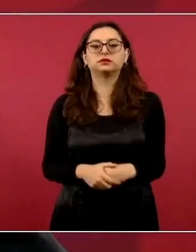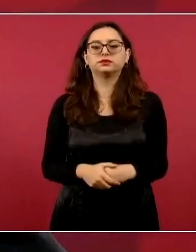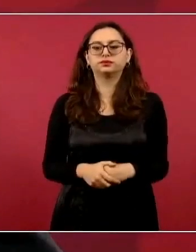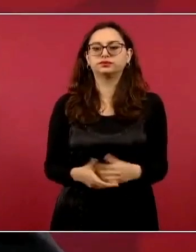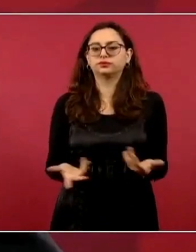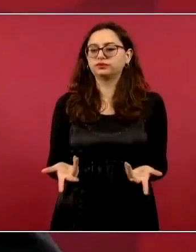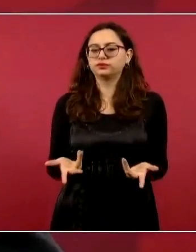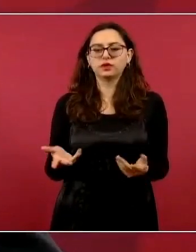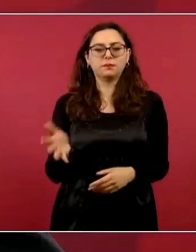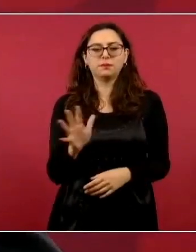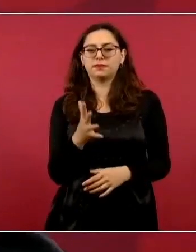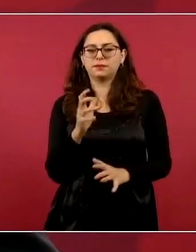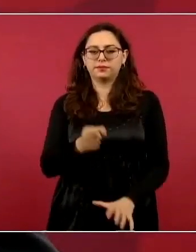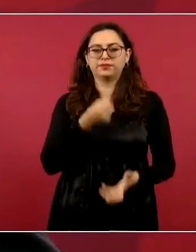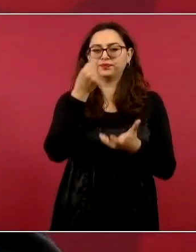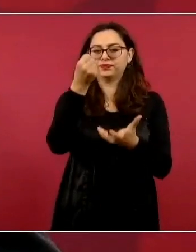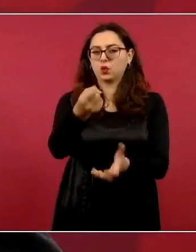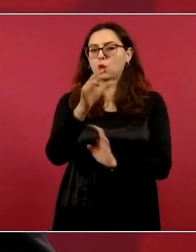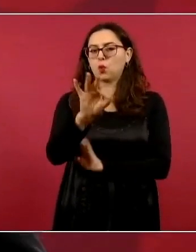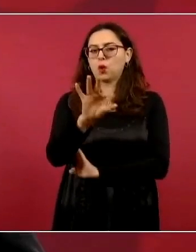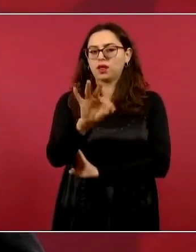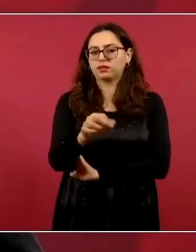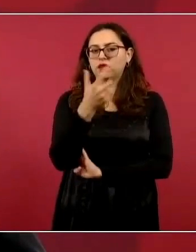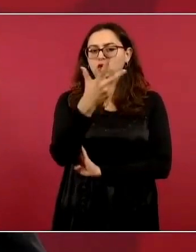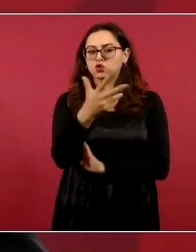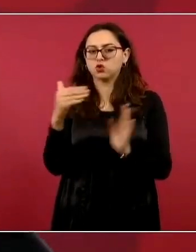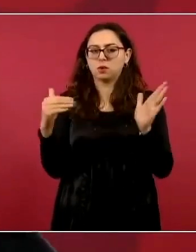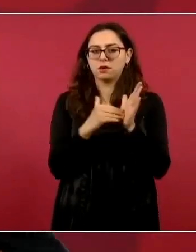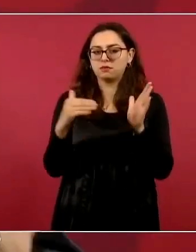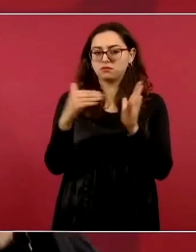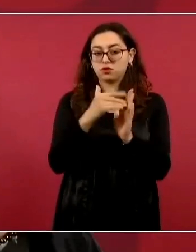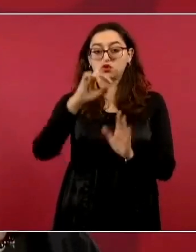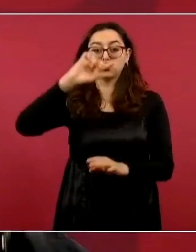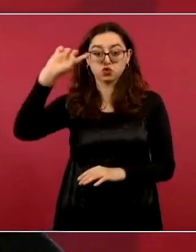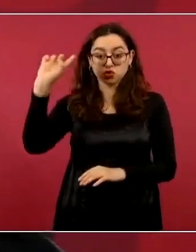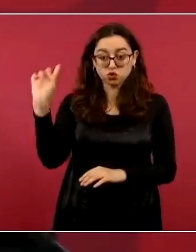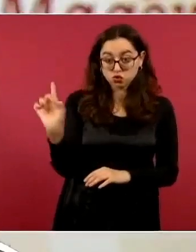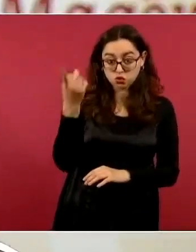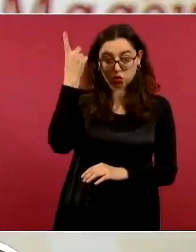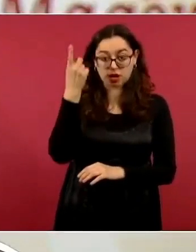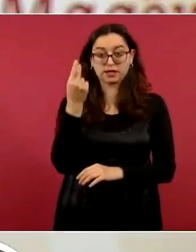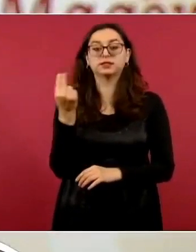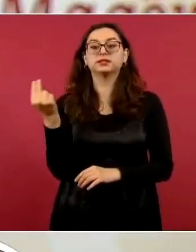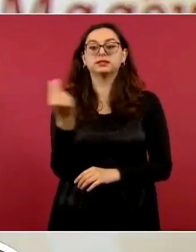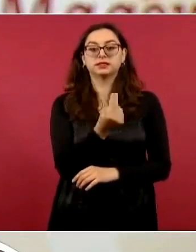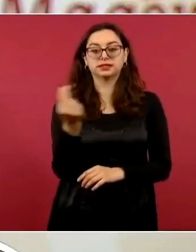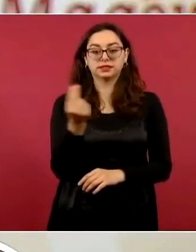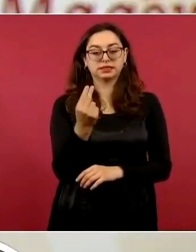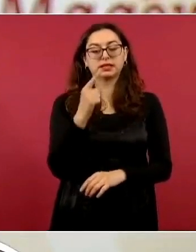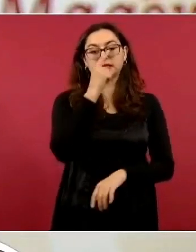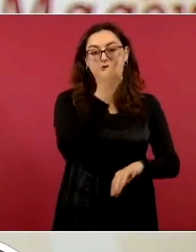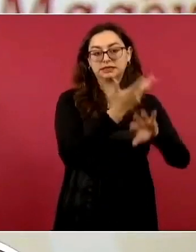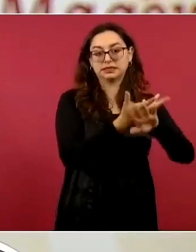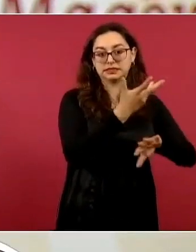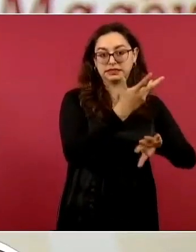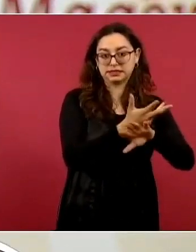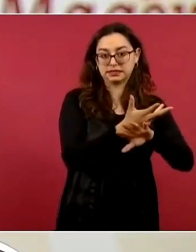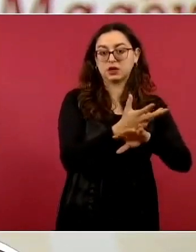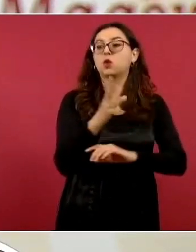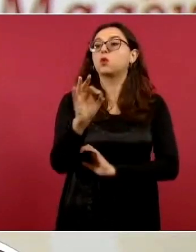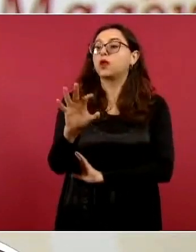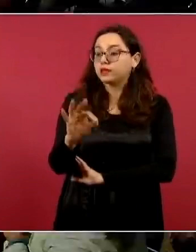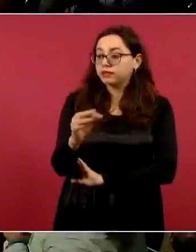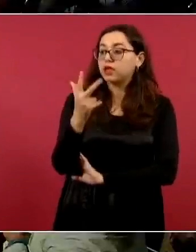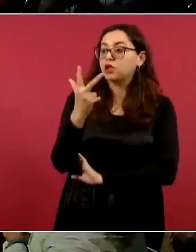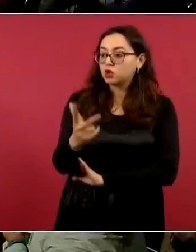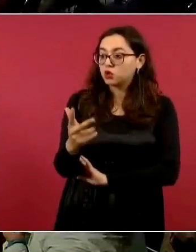inversión necesaria de alrededor de 48 mil millones de dólares en el comunicado que hicimos junto con Estados Unidos, 48 mil millones